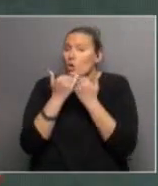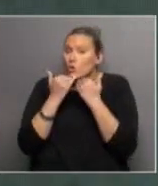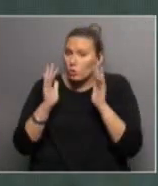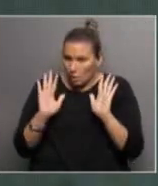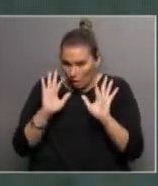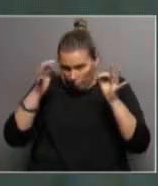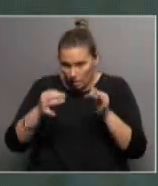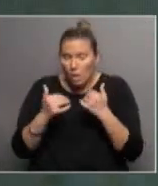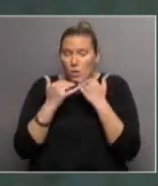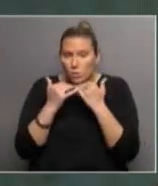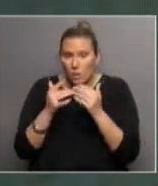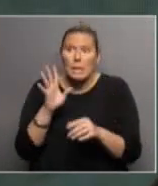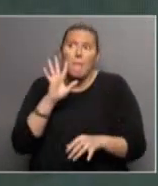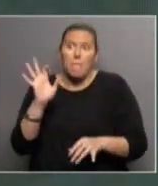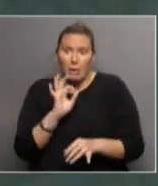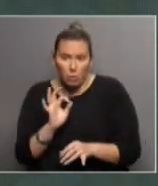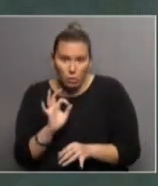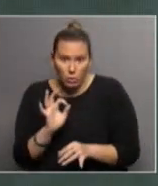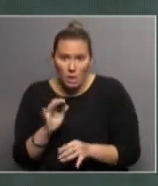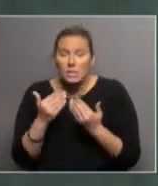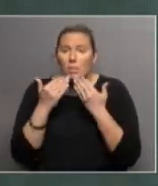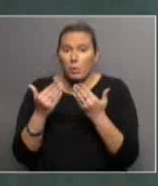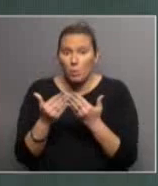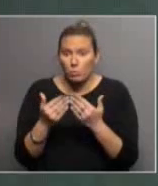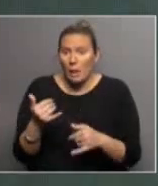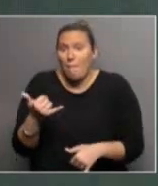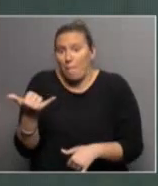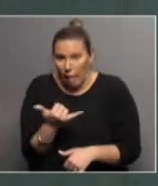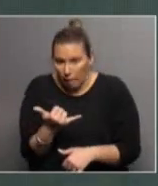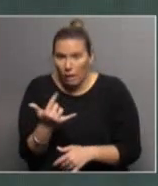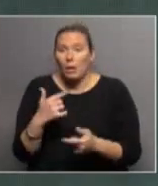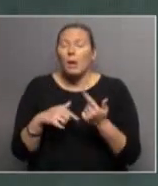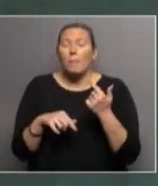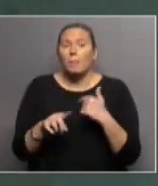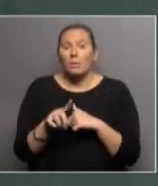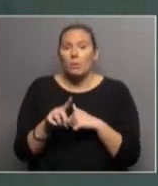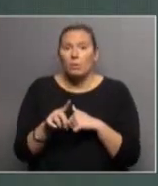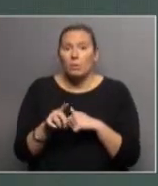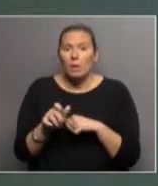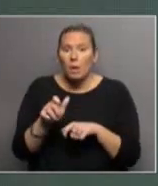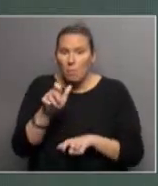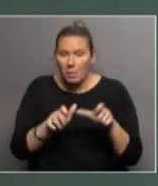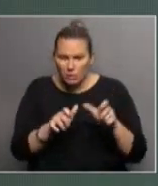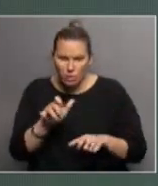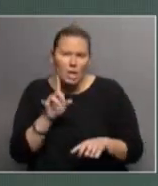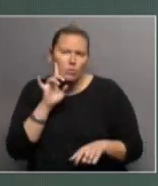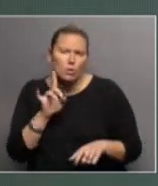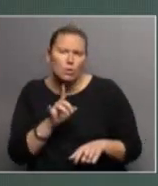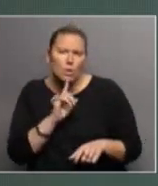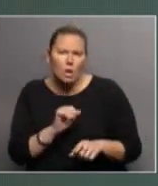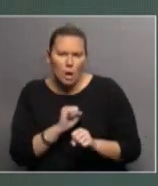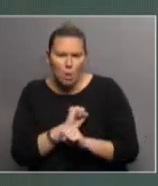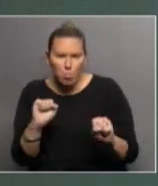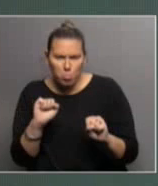total y pido disculpas si es una pregunta banal, pero las personas sordas pueden